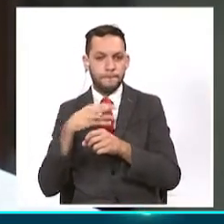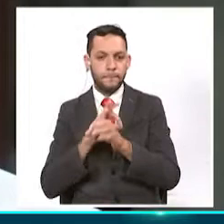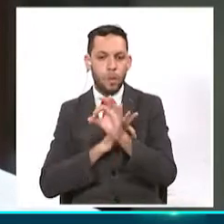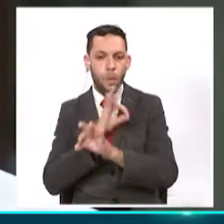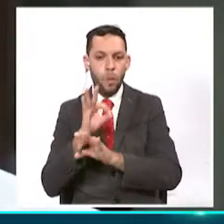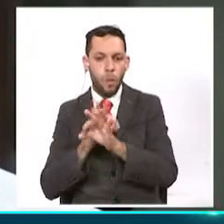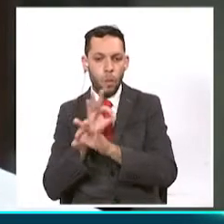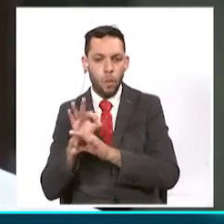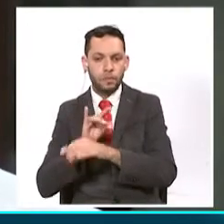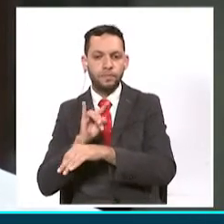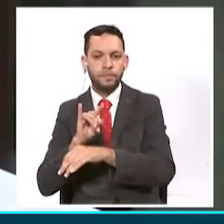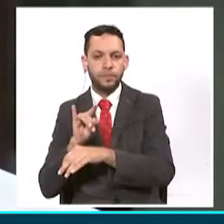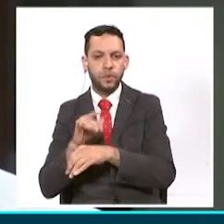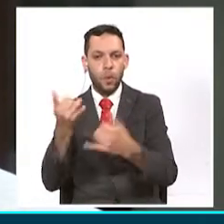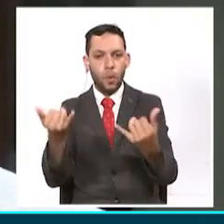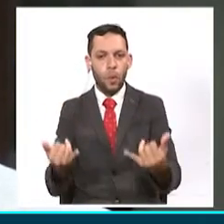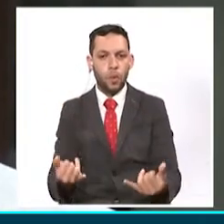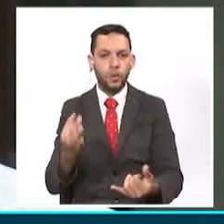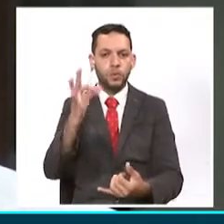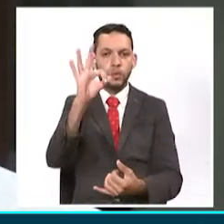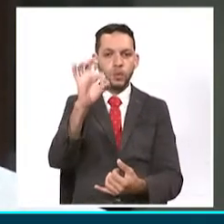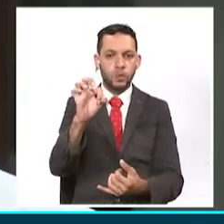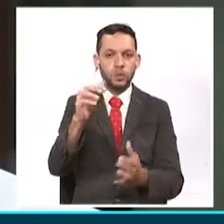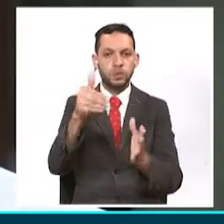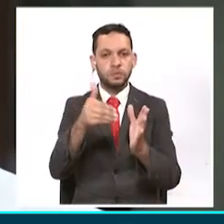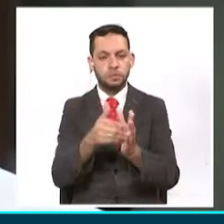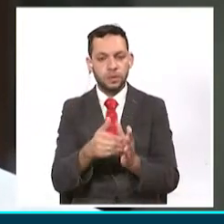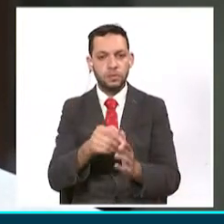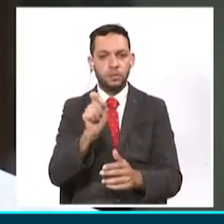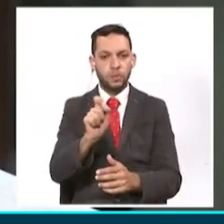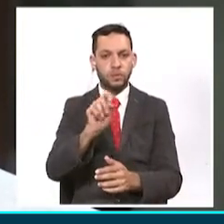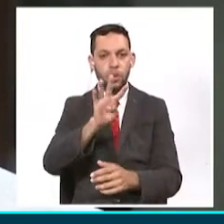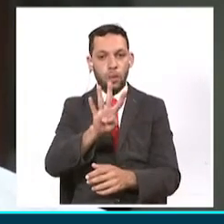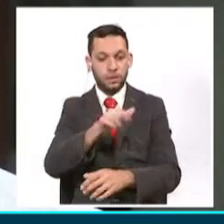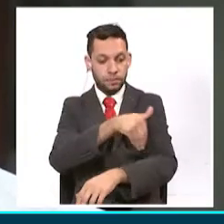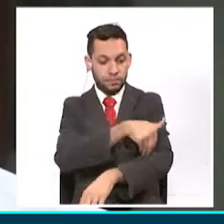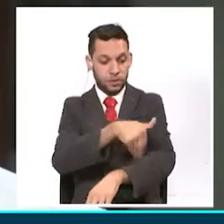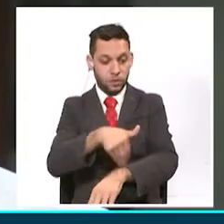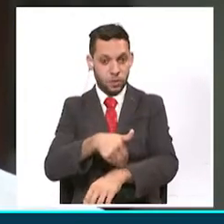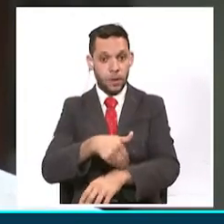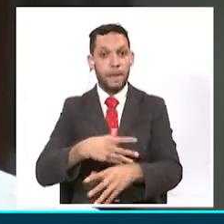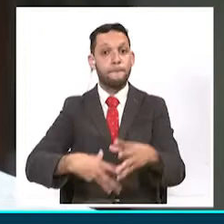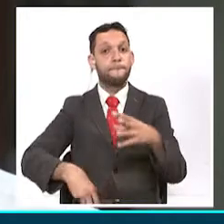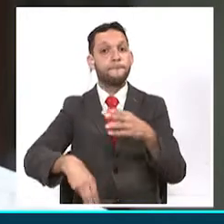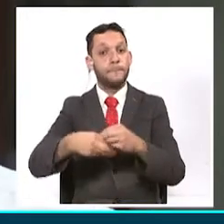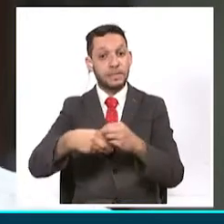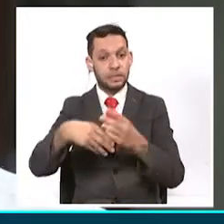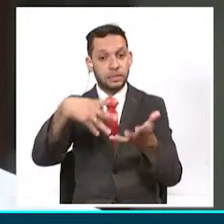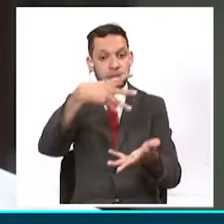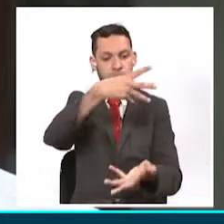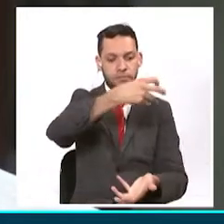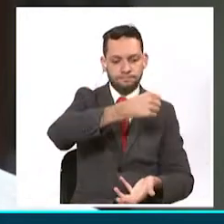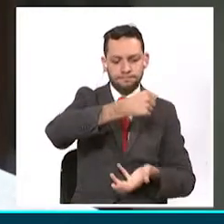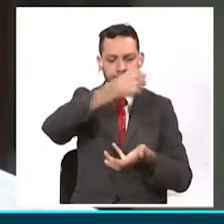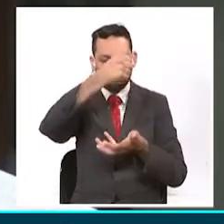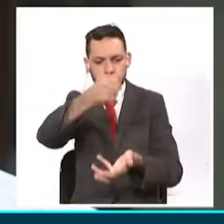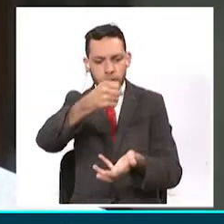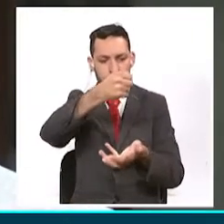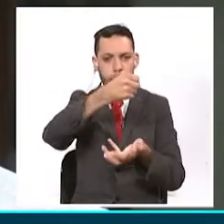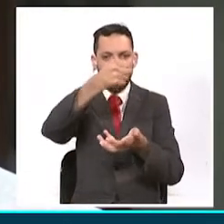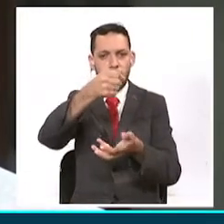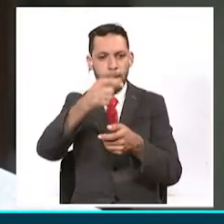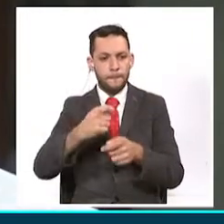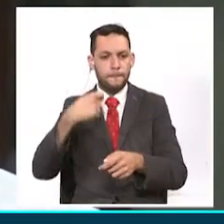8.405 millones, más recursos que el año anterior, que serán puestos en cada uno de los